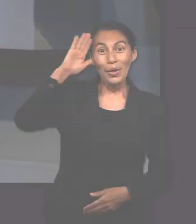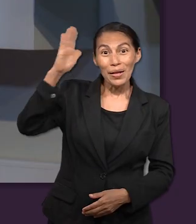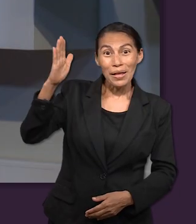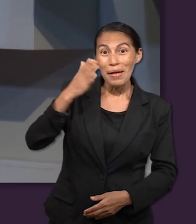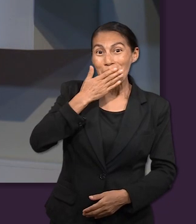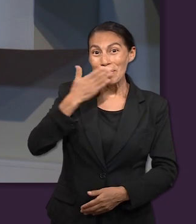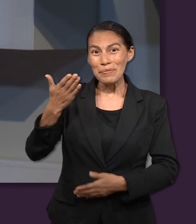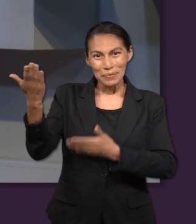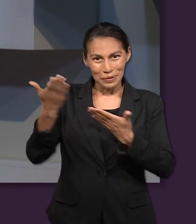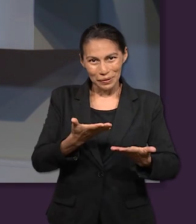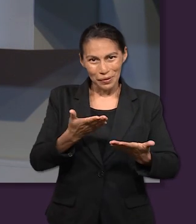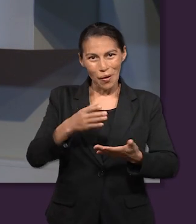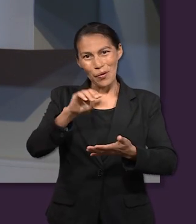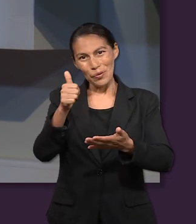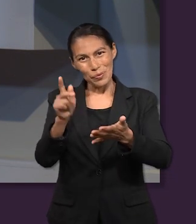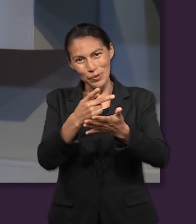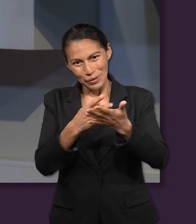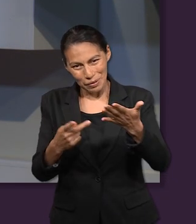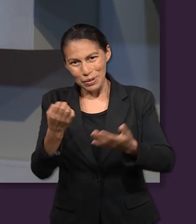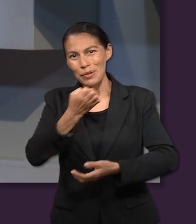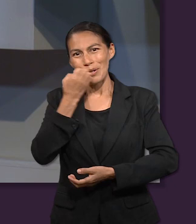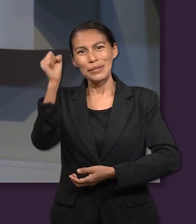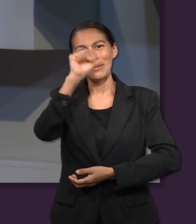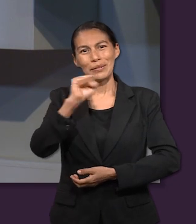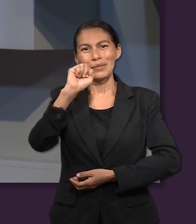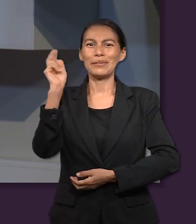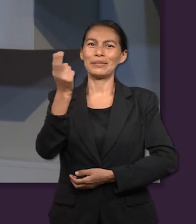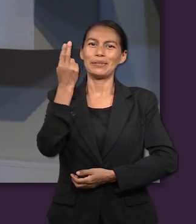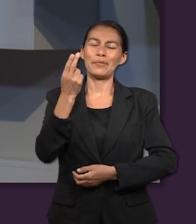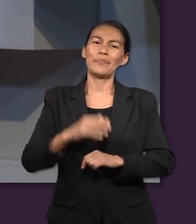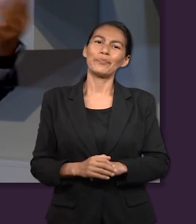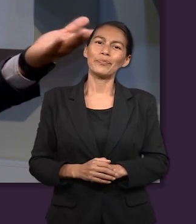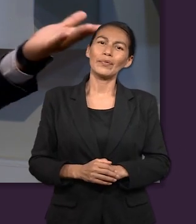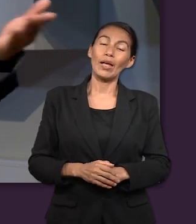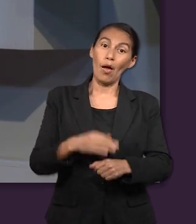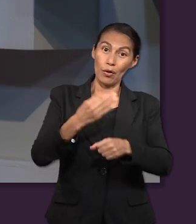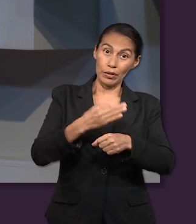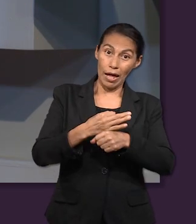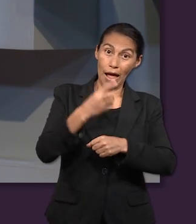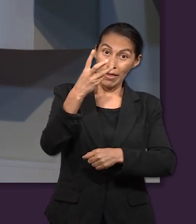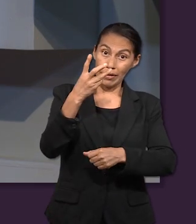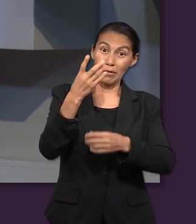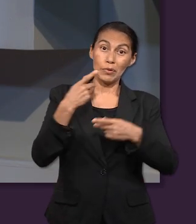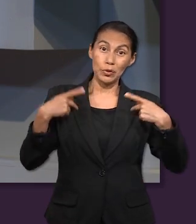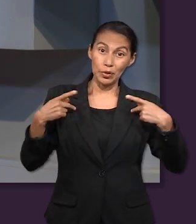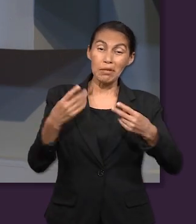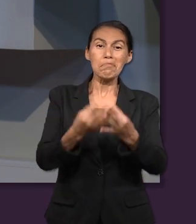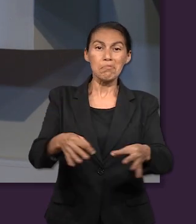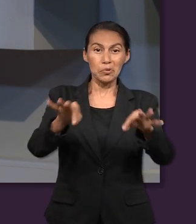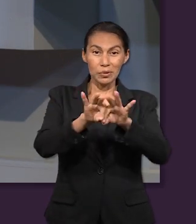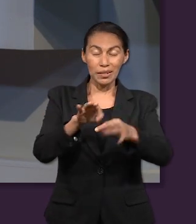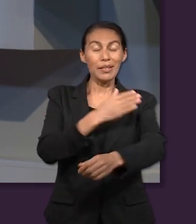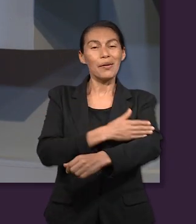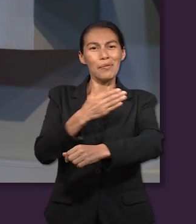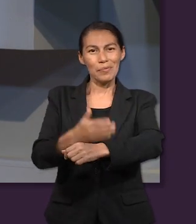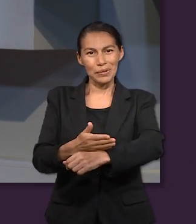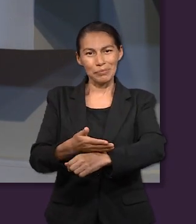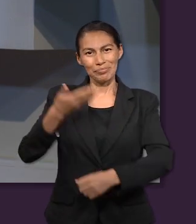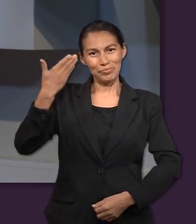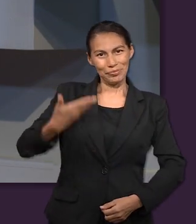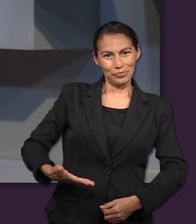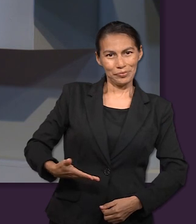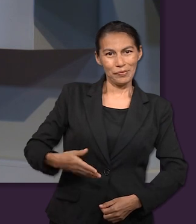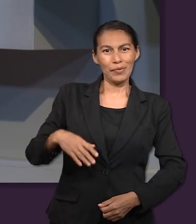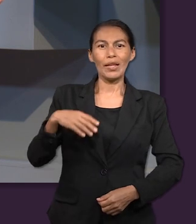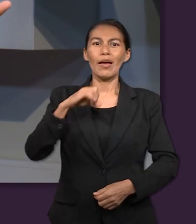Hola, bienvenidos a un programa más de Escuela Sabática Universitaria. El día de hoy nos acompañan tres personas importantes. ¿Saben? Para